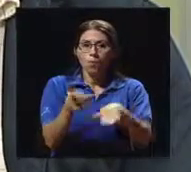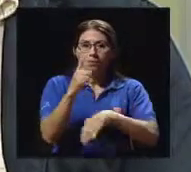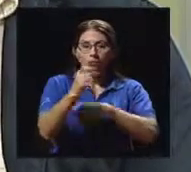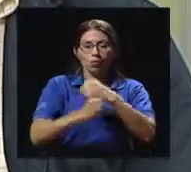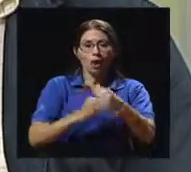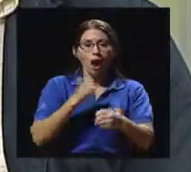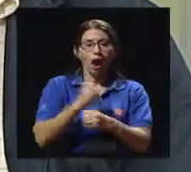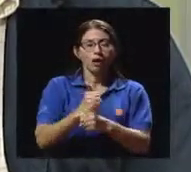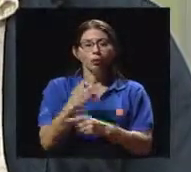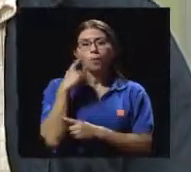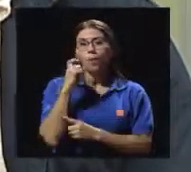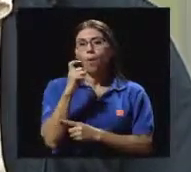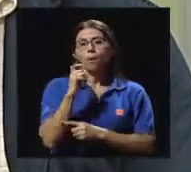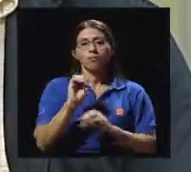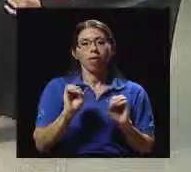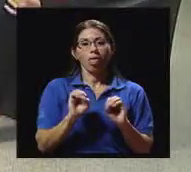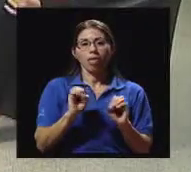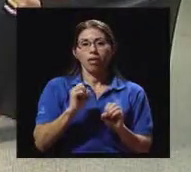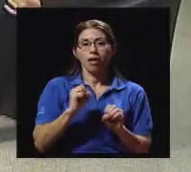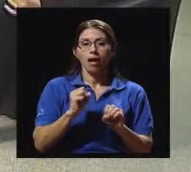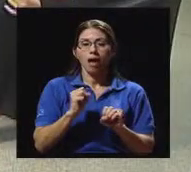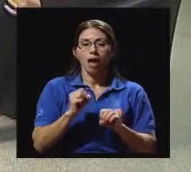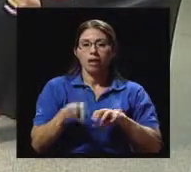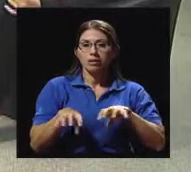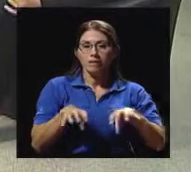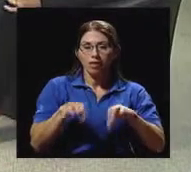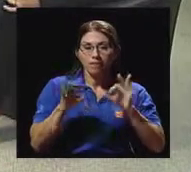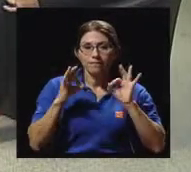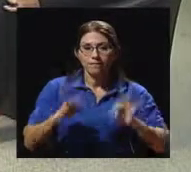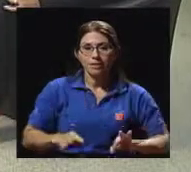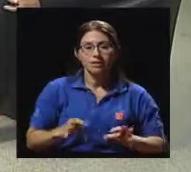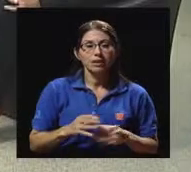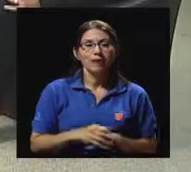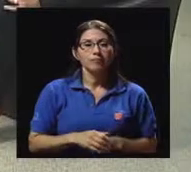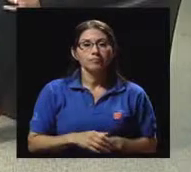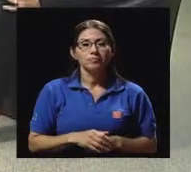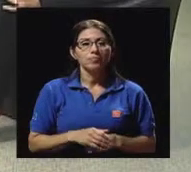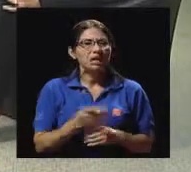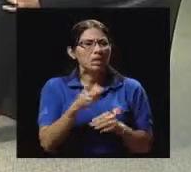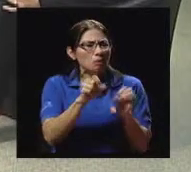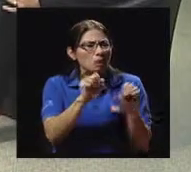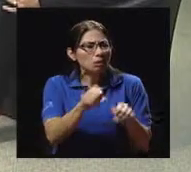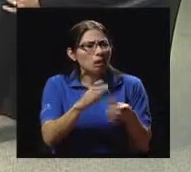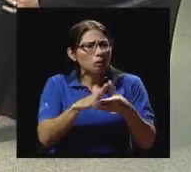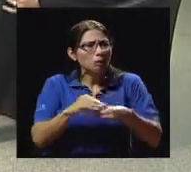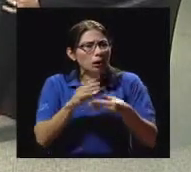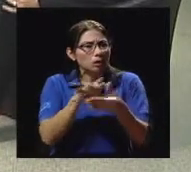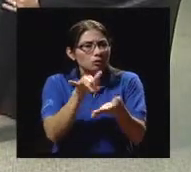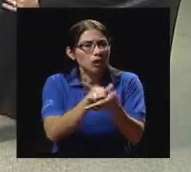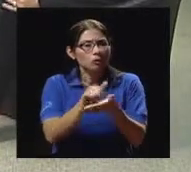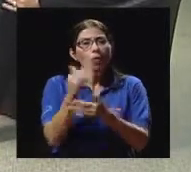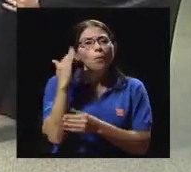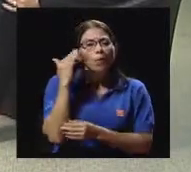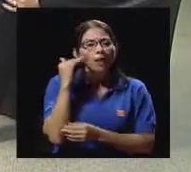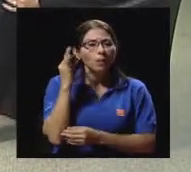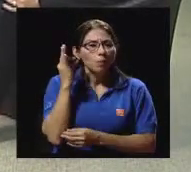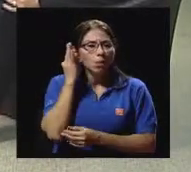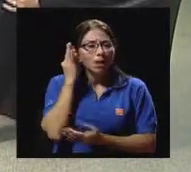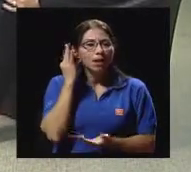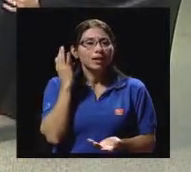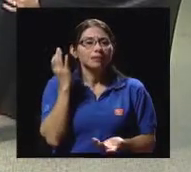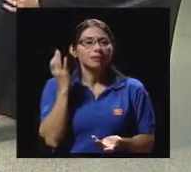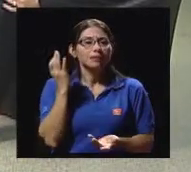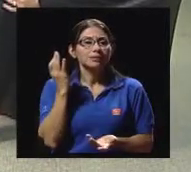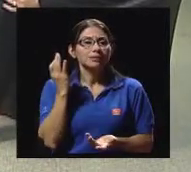inactividad física. ¿Qué nos podría contar, digamos, acerca de esto? ¿Por qué las mujeres, bueno, son